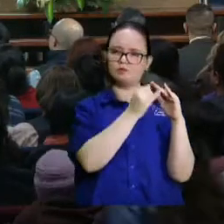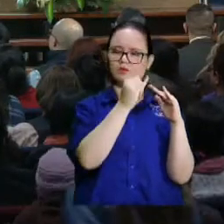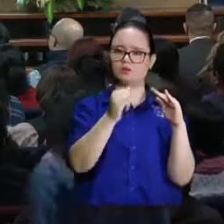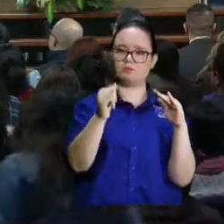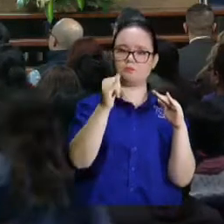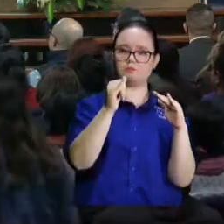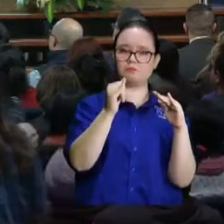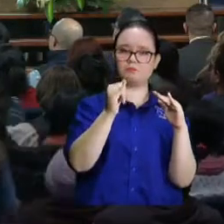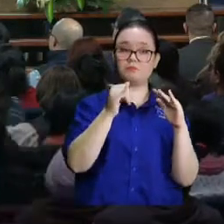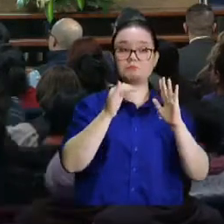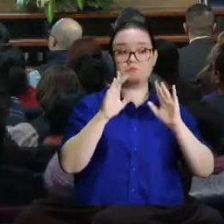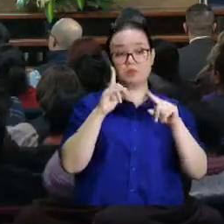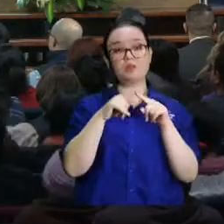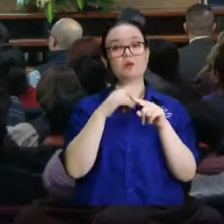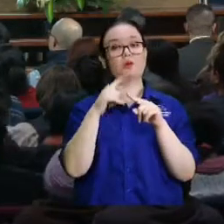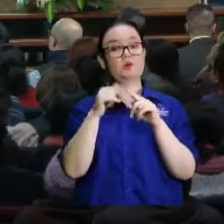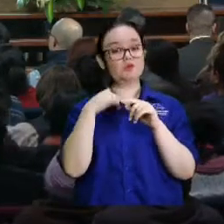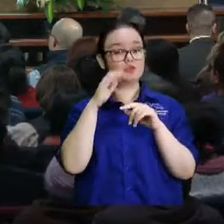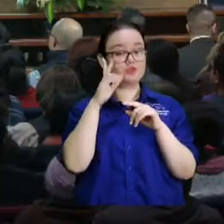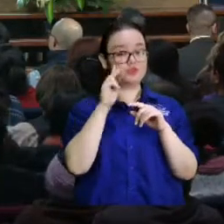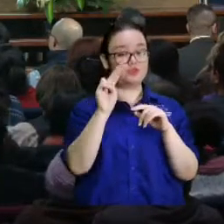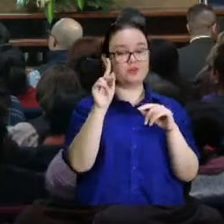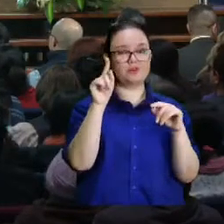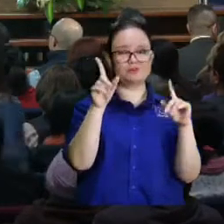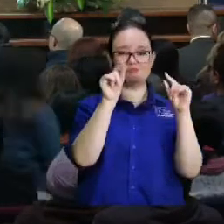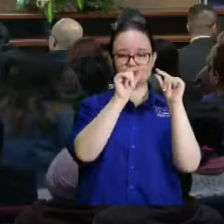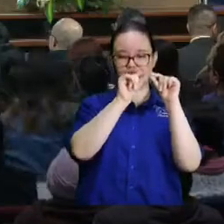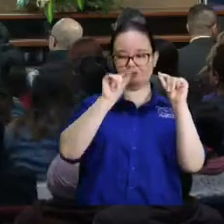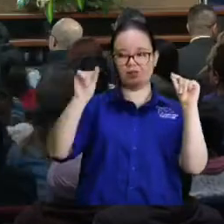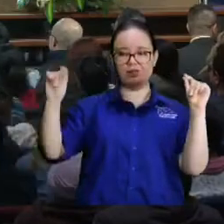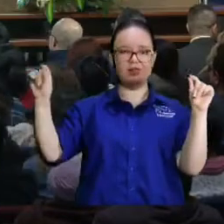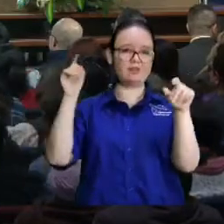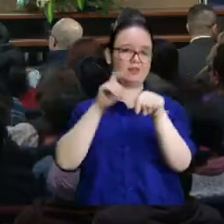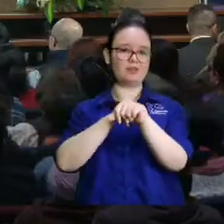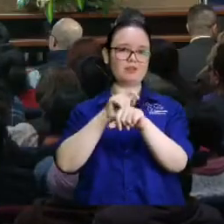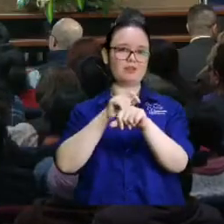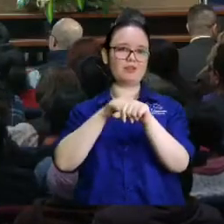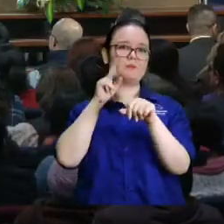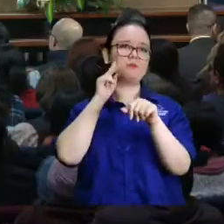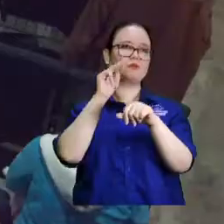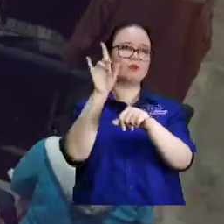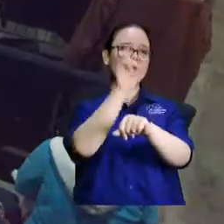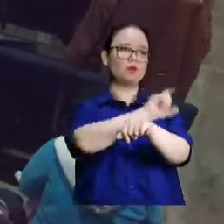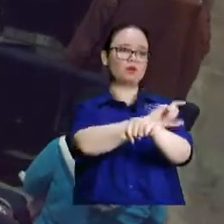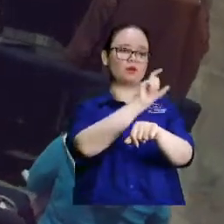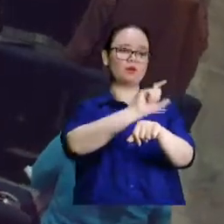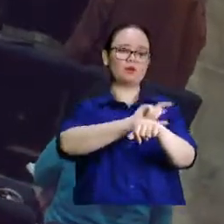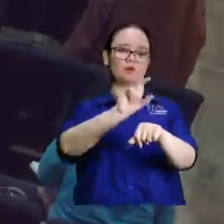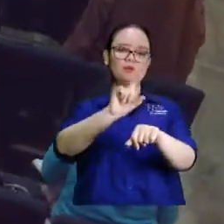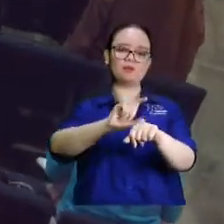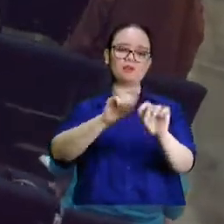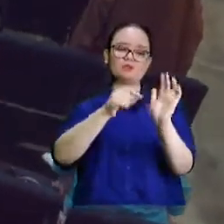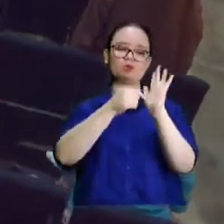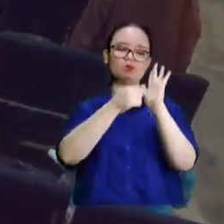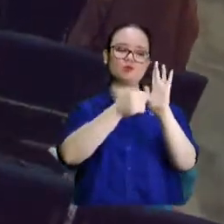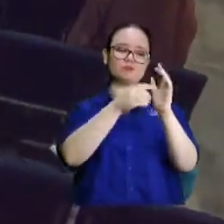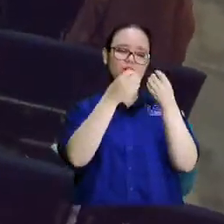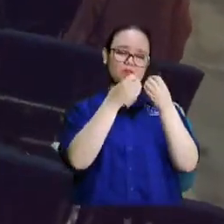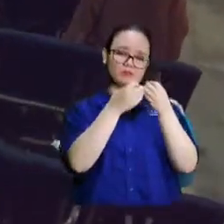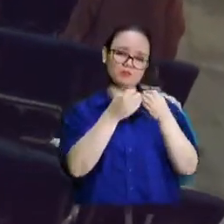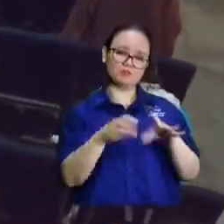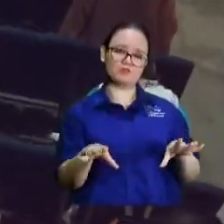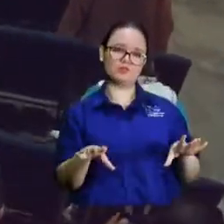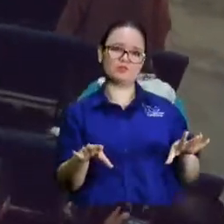entonces, cuando yo miro en una línea de tiempo, veo que Crónicas relata la destrucción. La